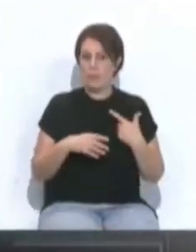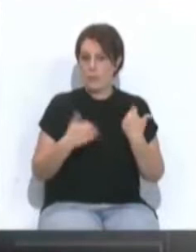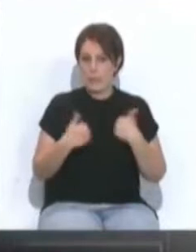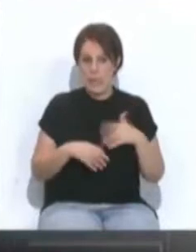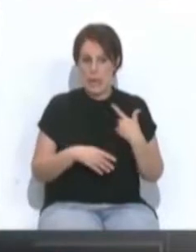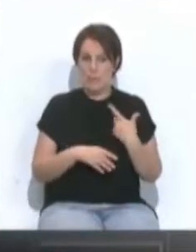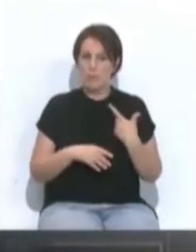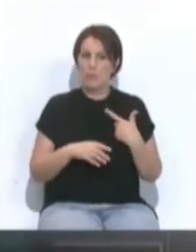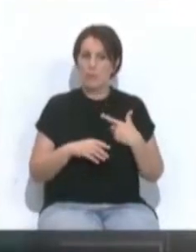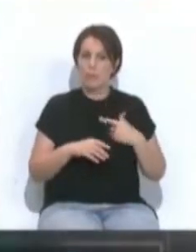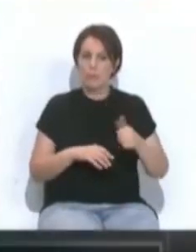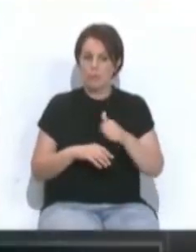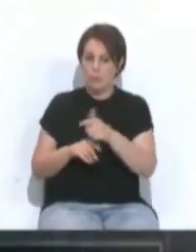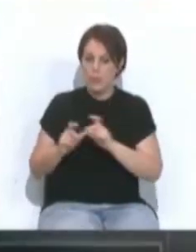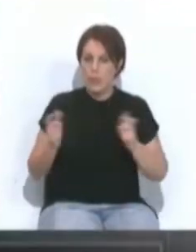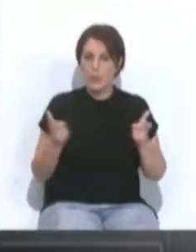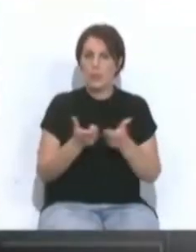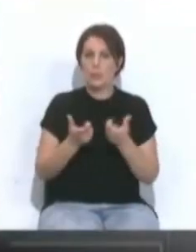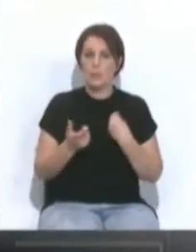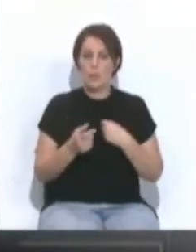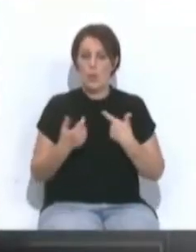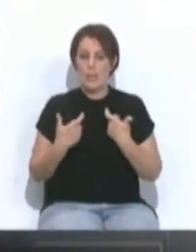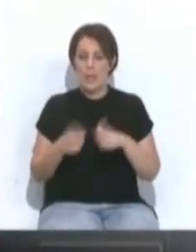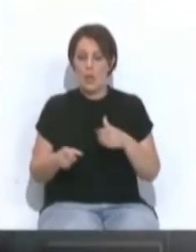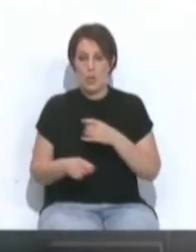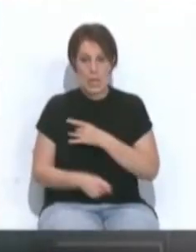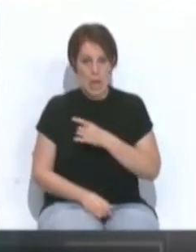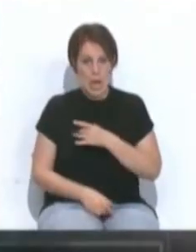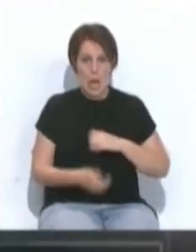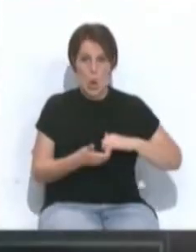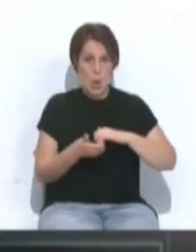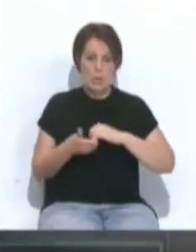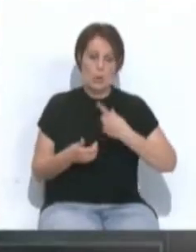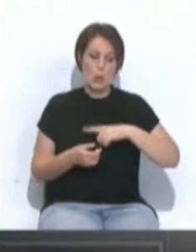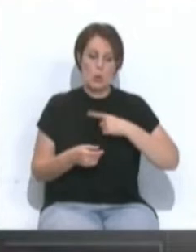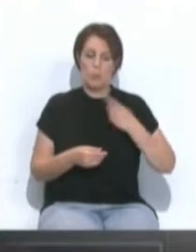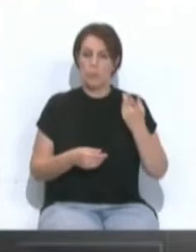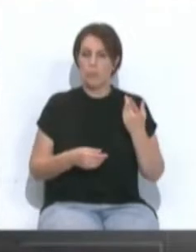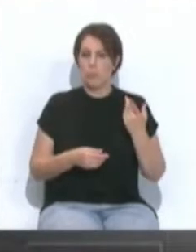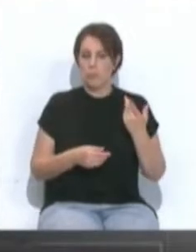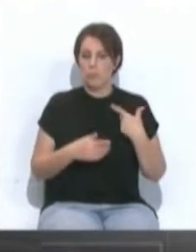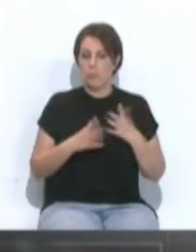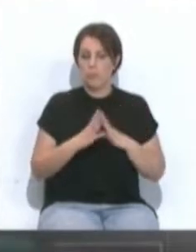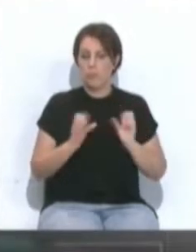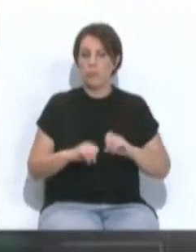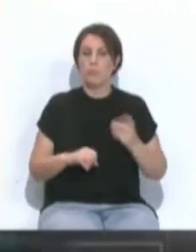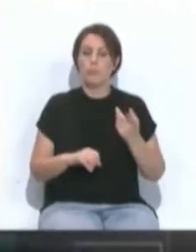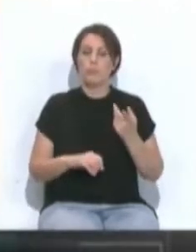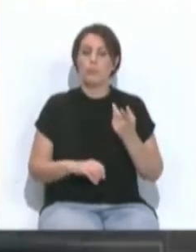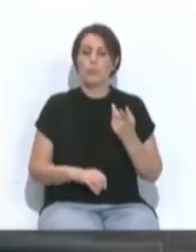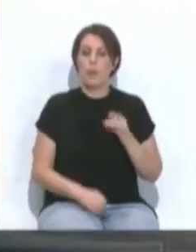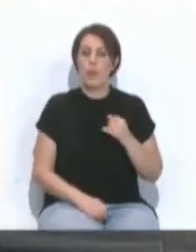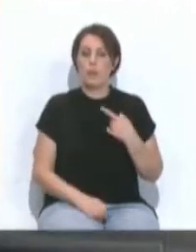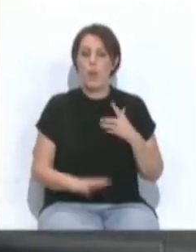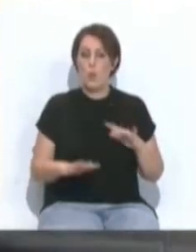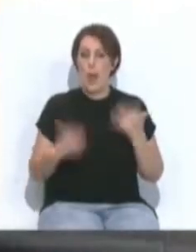en un cercla que la sección sindical de UGT teníamos planteado y en el que teníamos